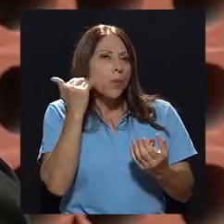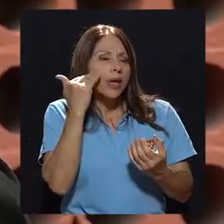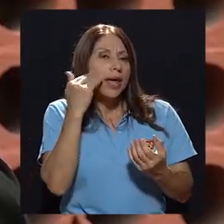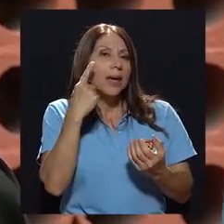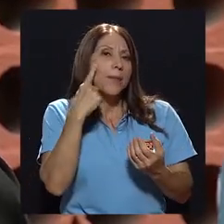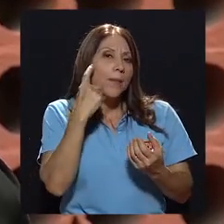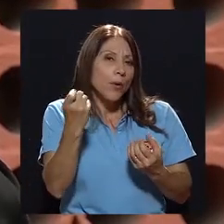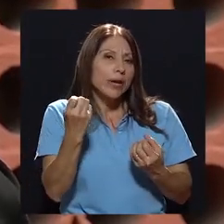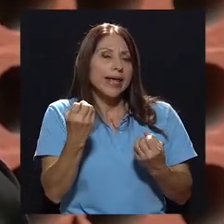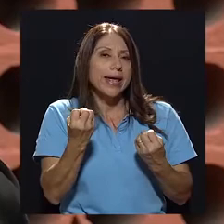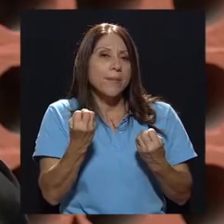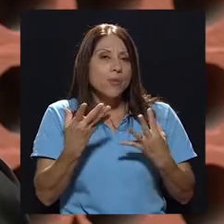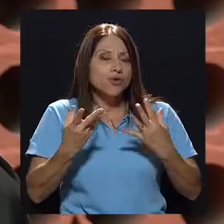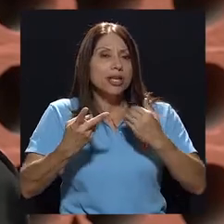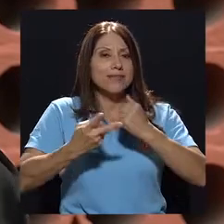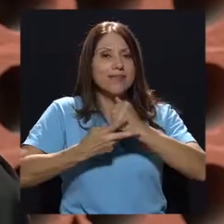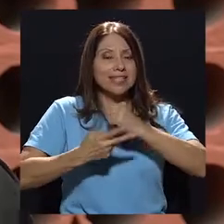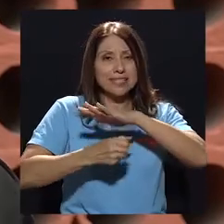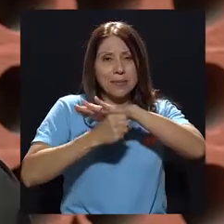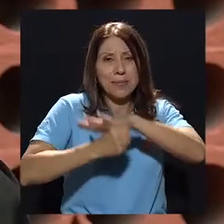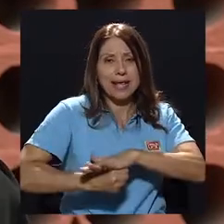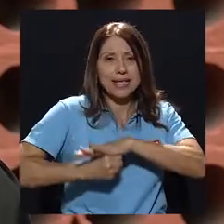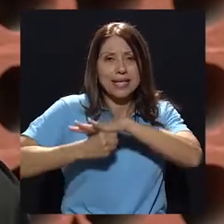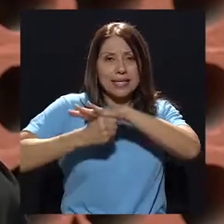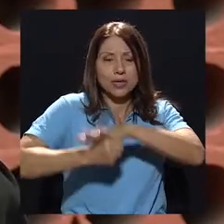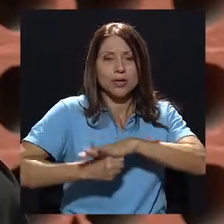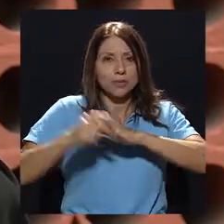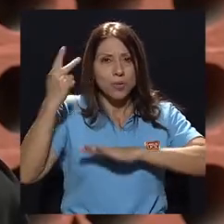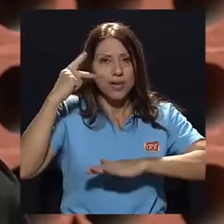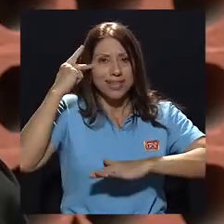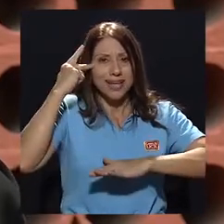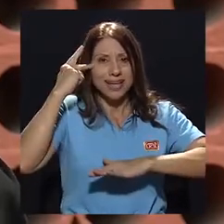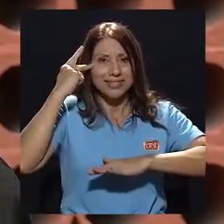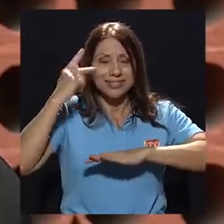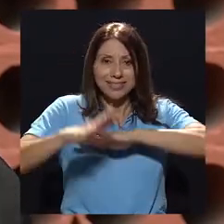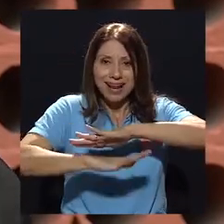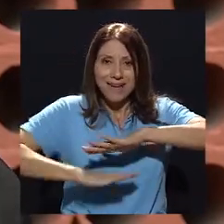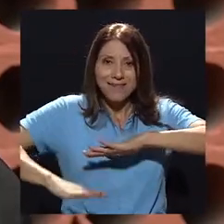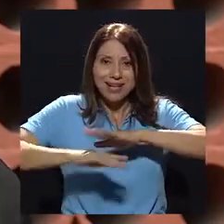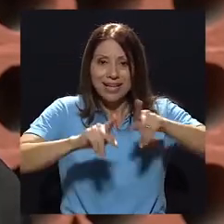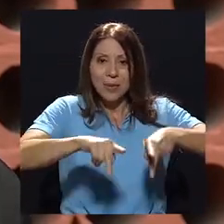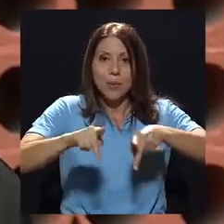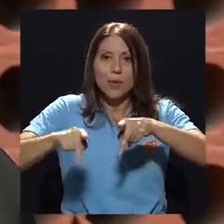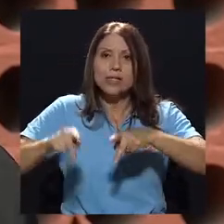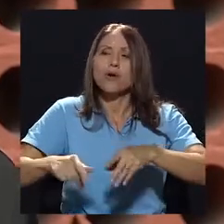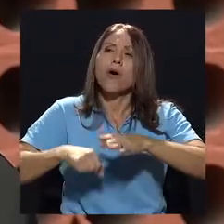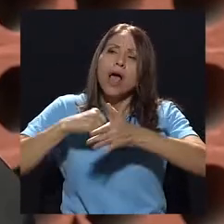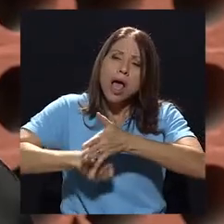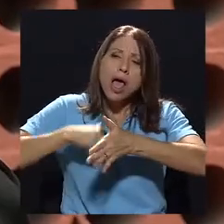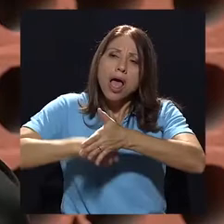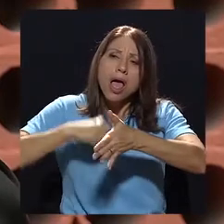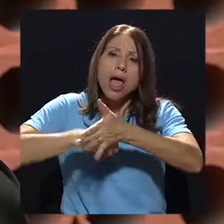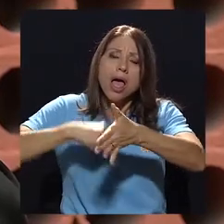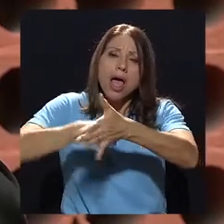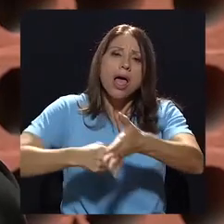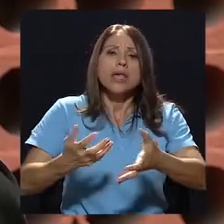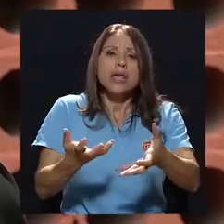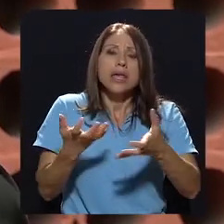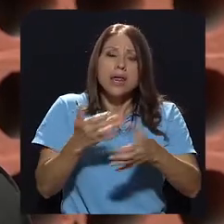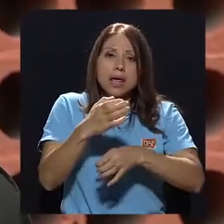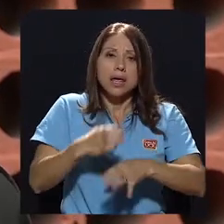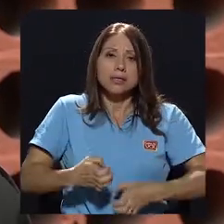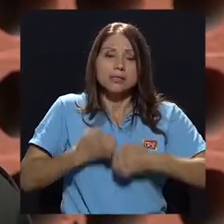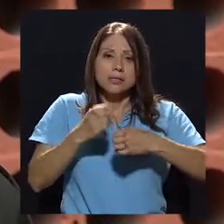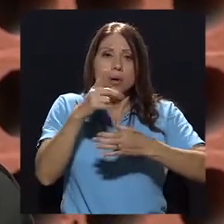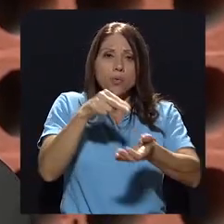veces por presiones políticas, ¿verdad?, digamos, de la base, de la población, que quieren que exista un hospital, ¿verdad?, o que quieren que exista